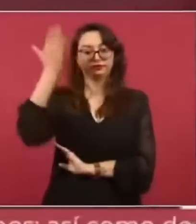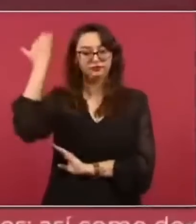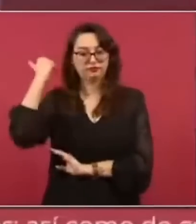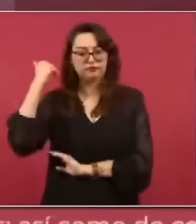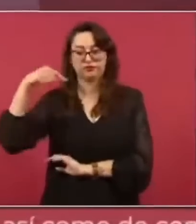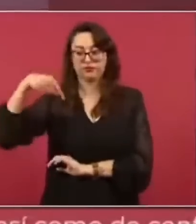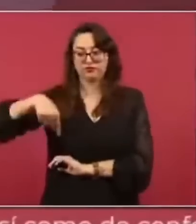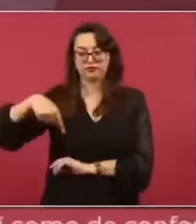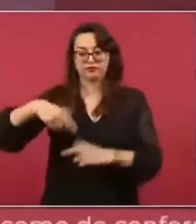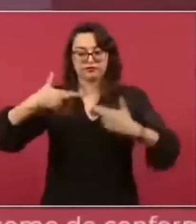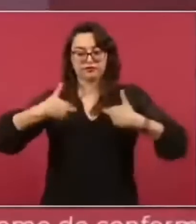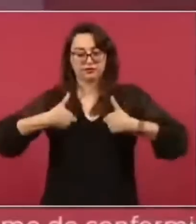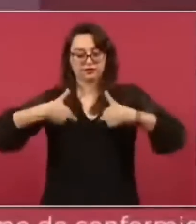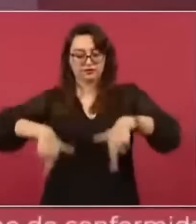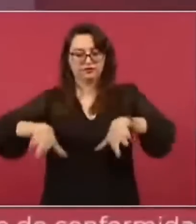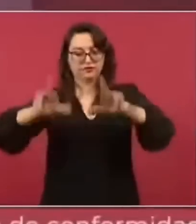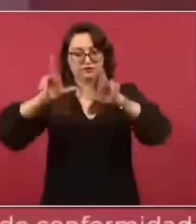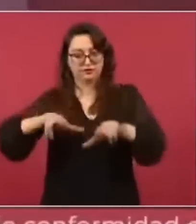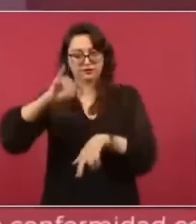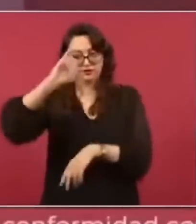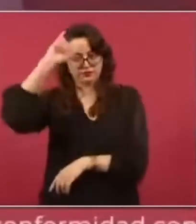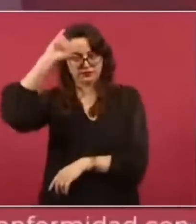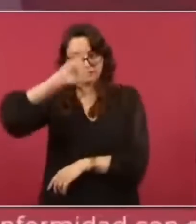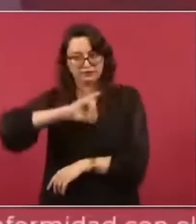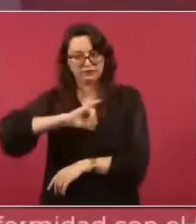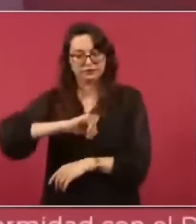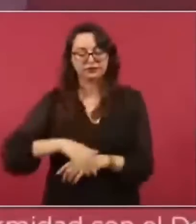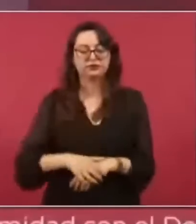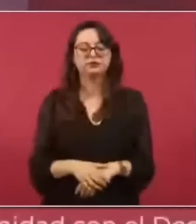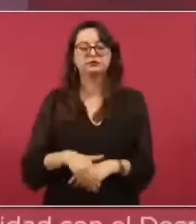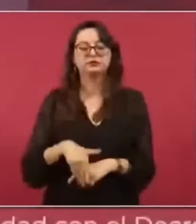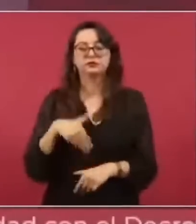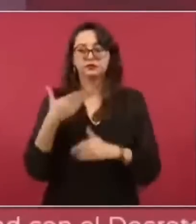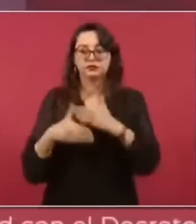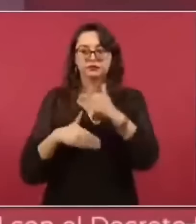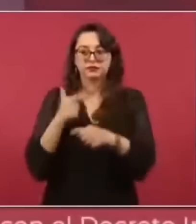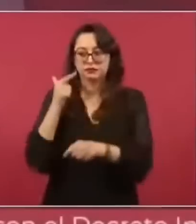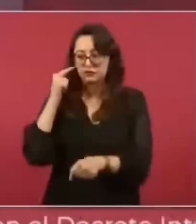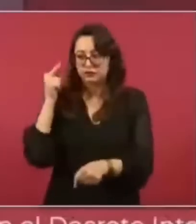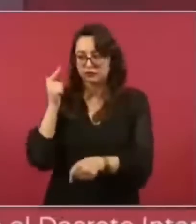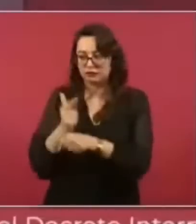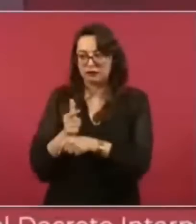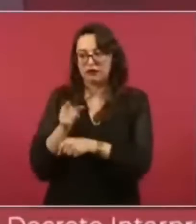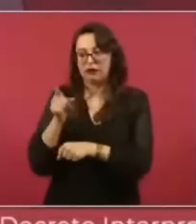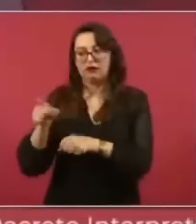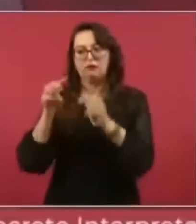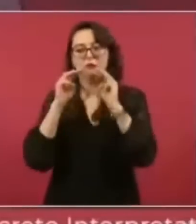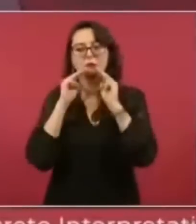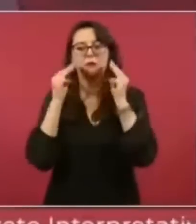lo tuvieron que quitar porque tenía relaciones con narcotraficantes